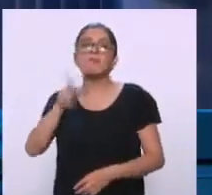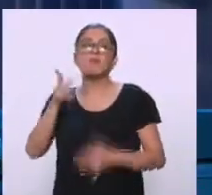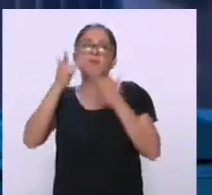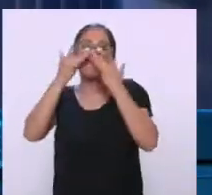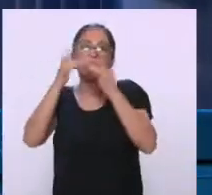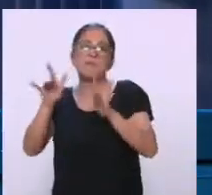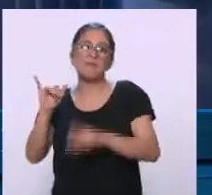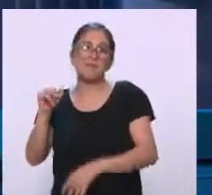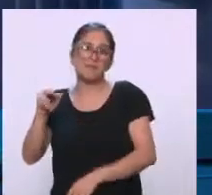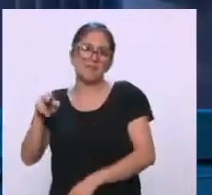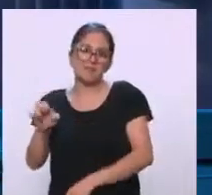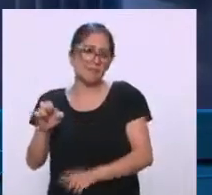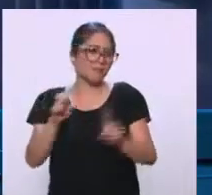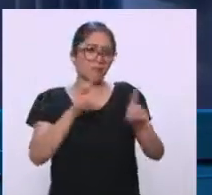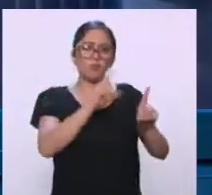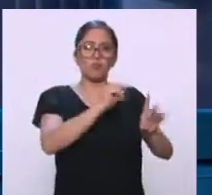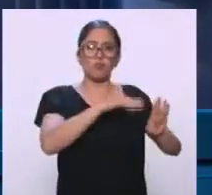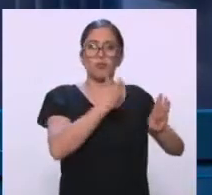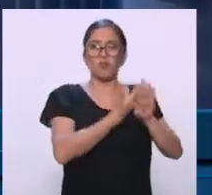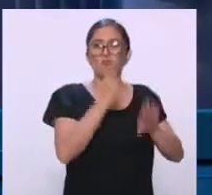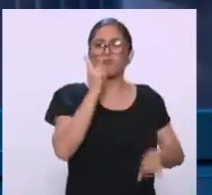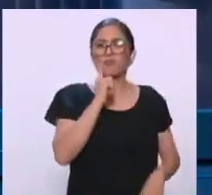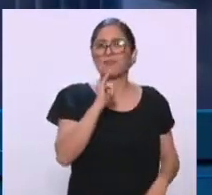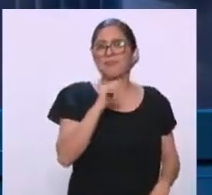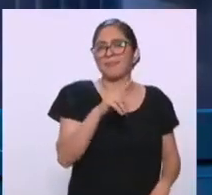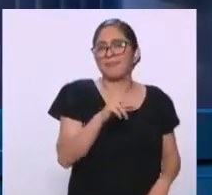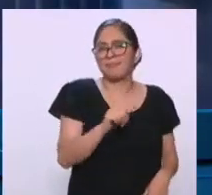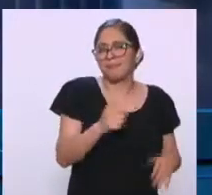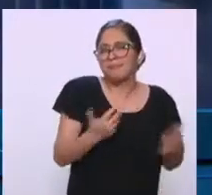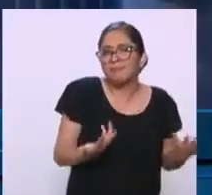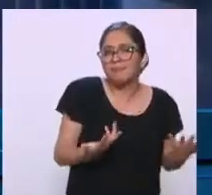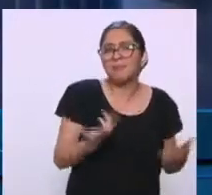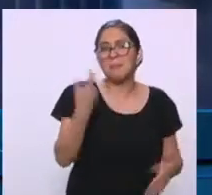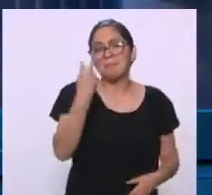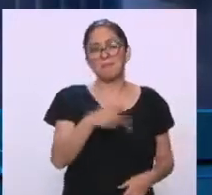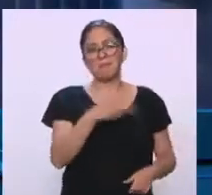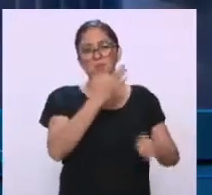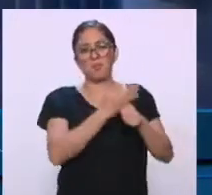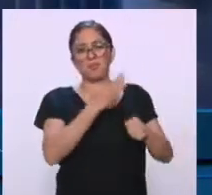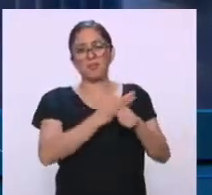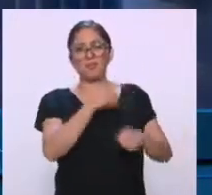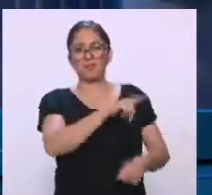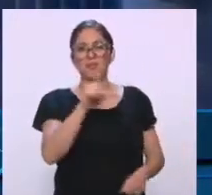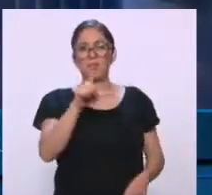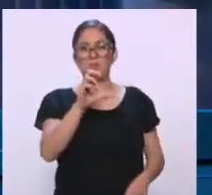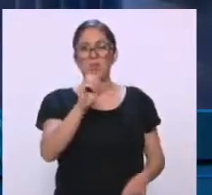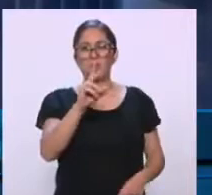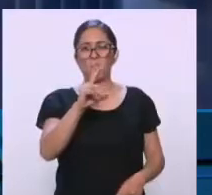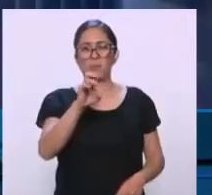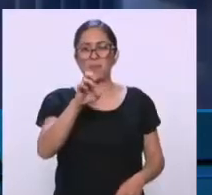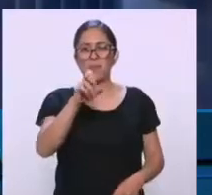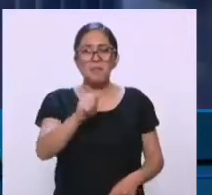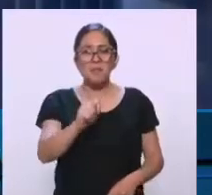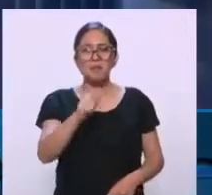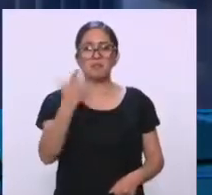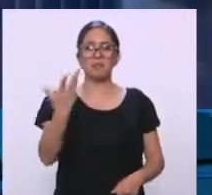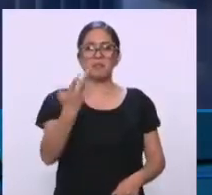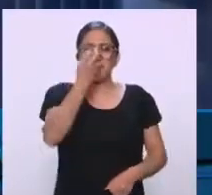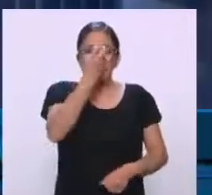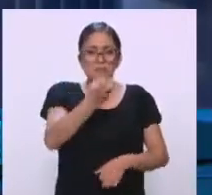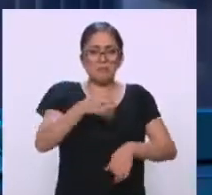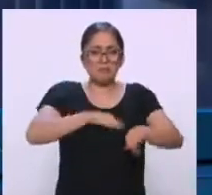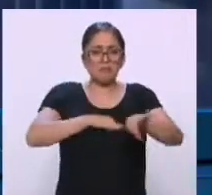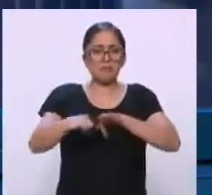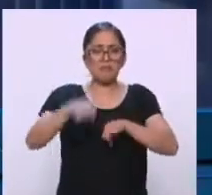grave es que una vez más, alguien como Loret de Mola, traspasa las líneas del